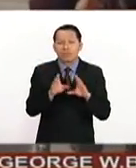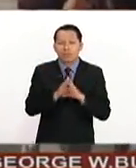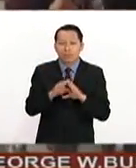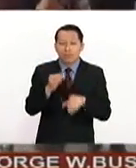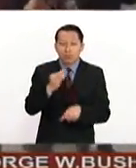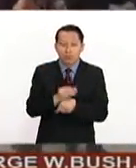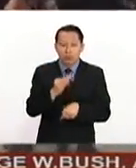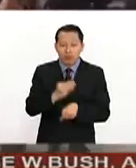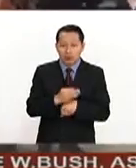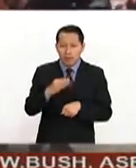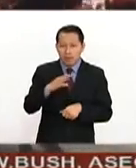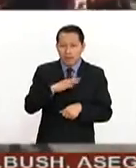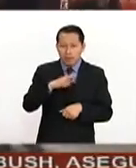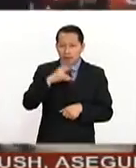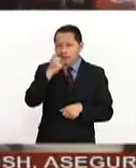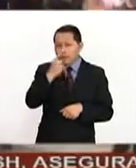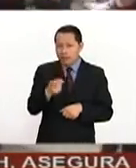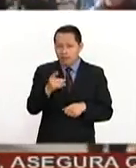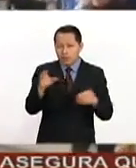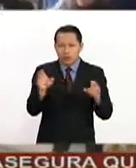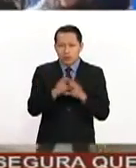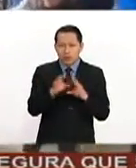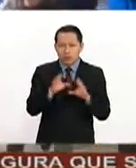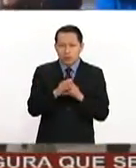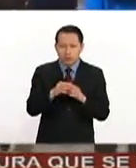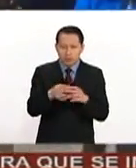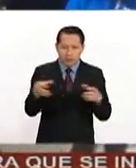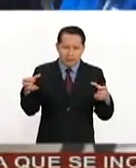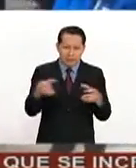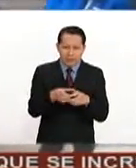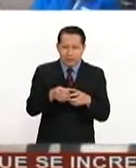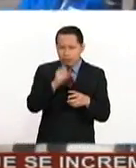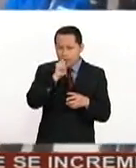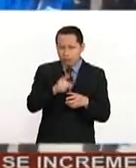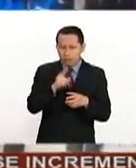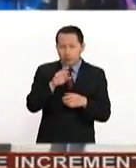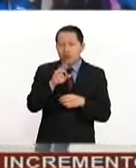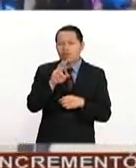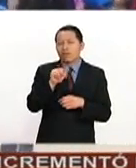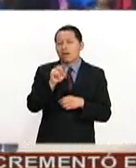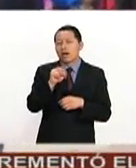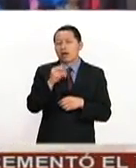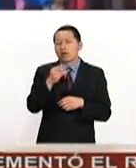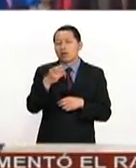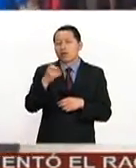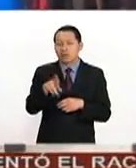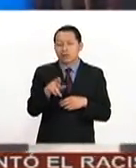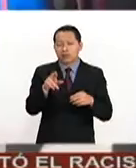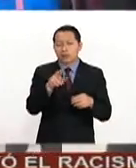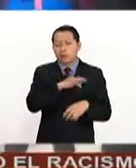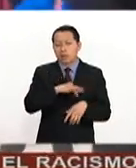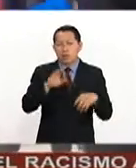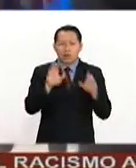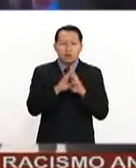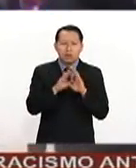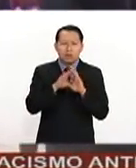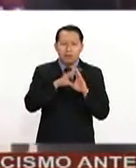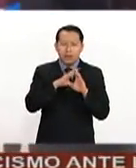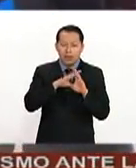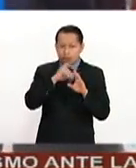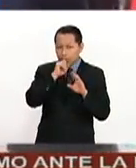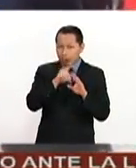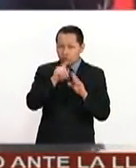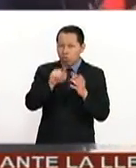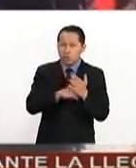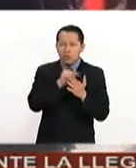convirtiendo en lo que llaman un sector de la población de Vancouver. En el paro del racismo, ya que se levanta y se erige en